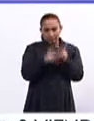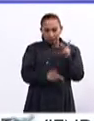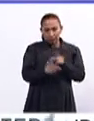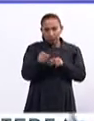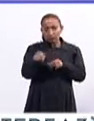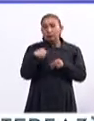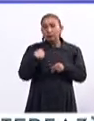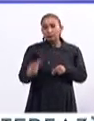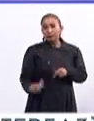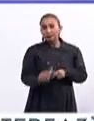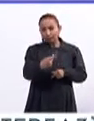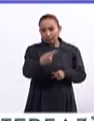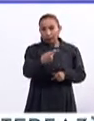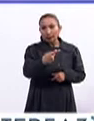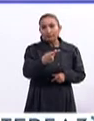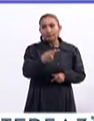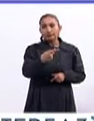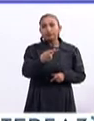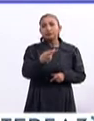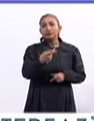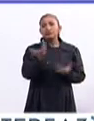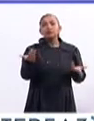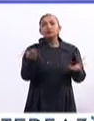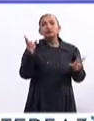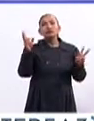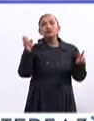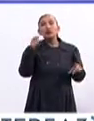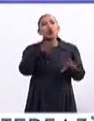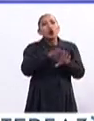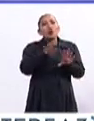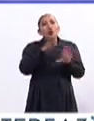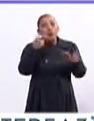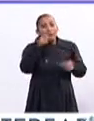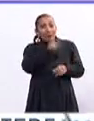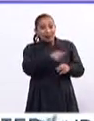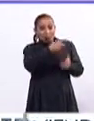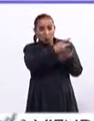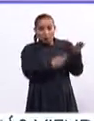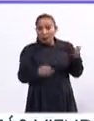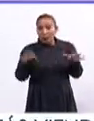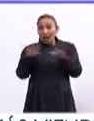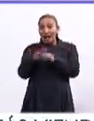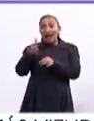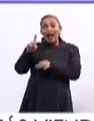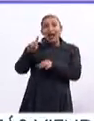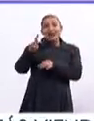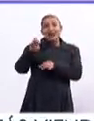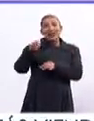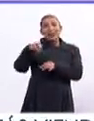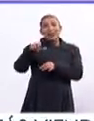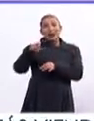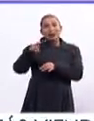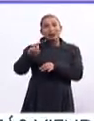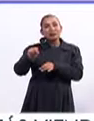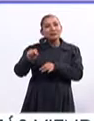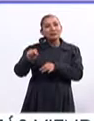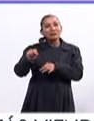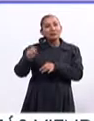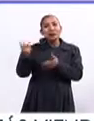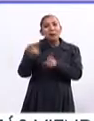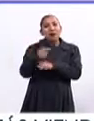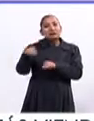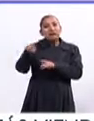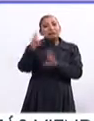al corte, yo te hacía la pregunta, César, de cómo se relacionan con los dreamers, ¿no? Y qué pasa con esta